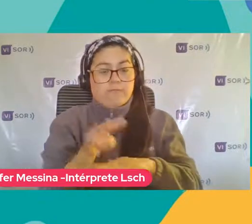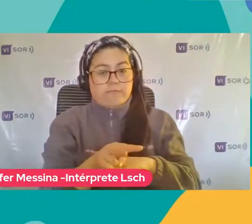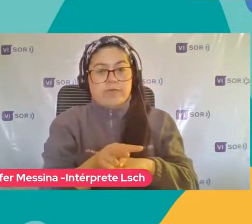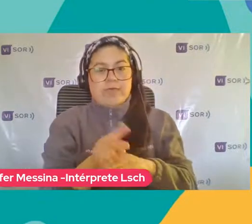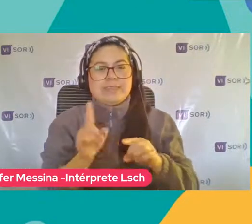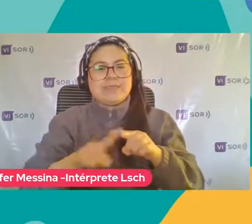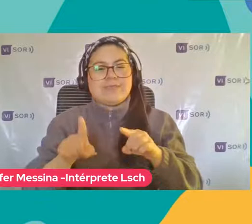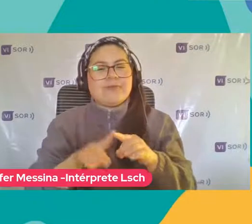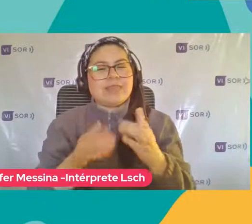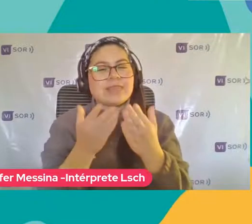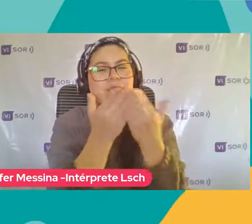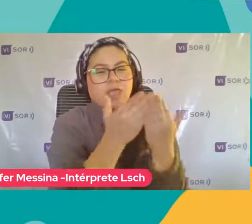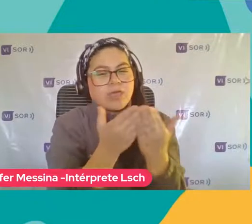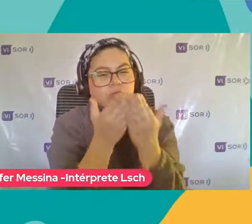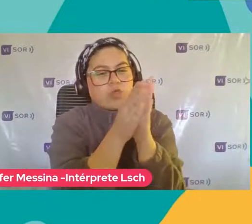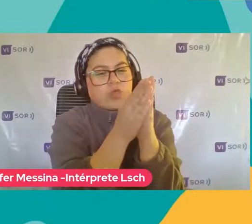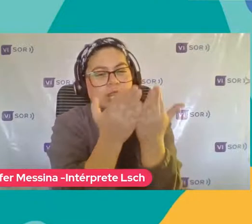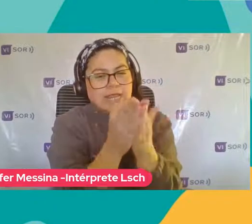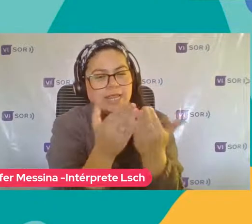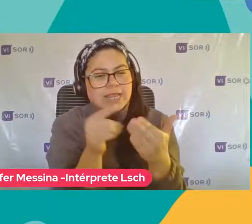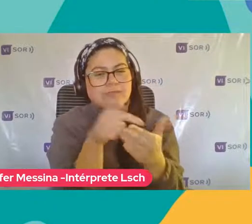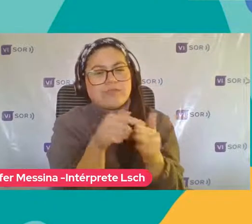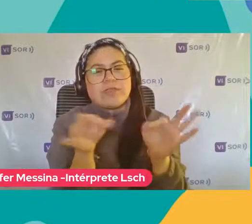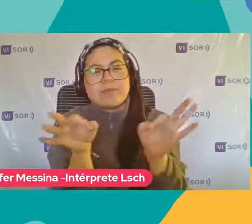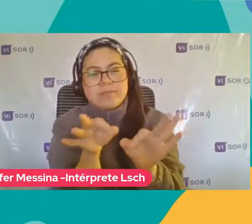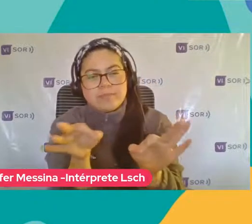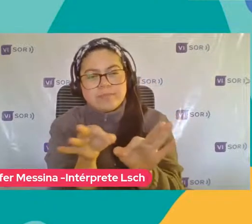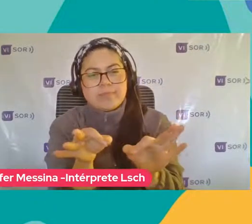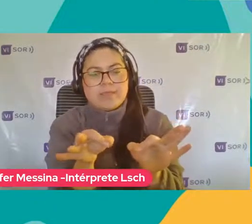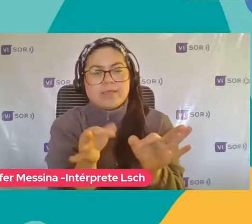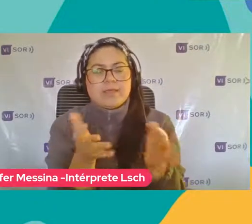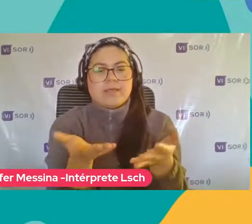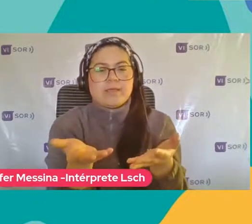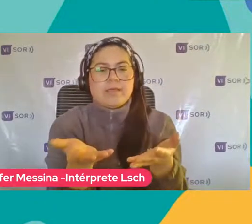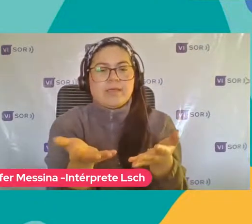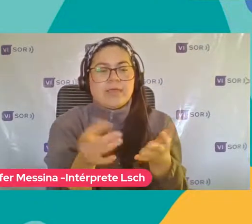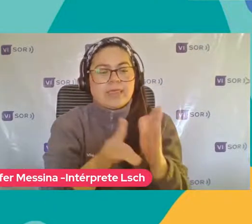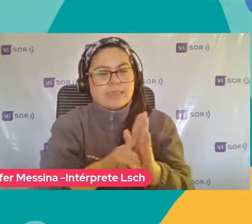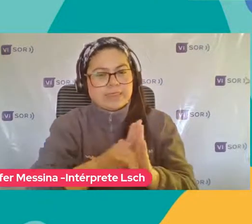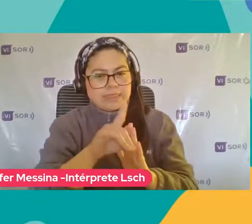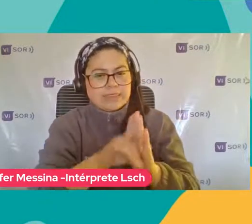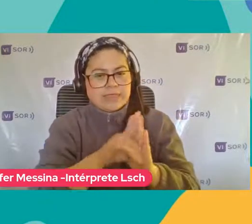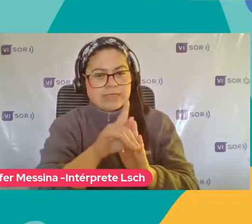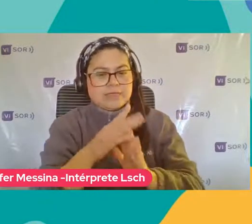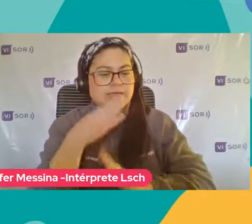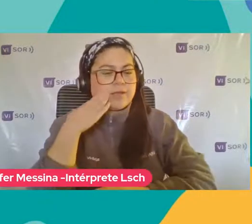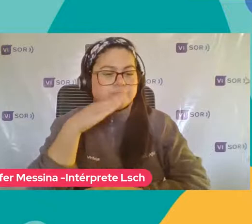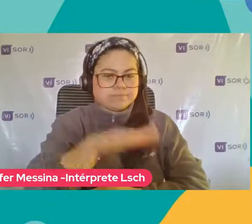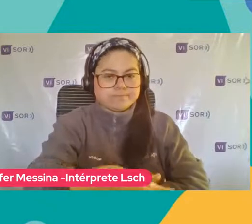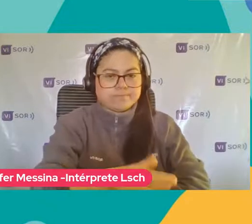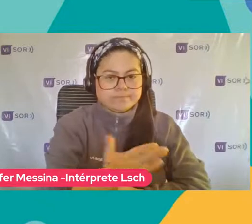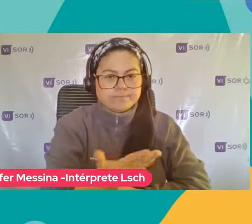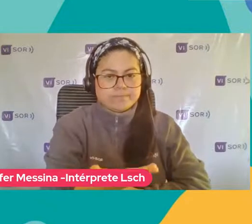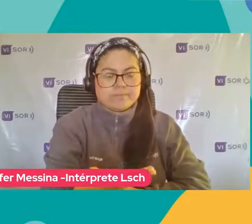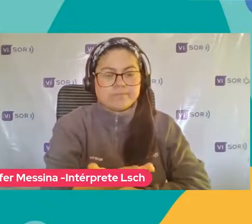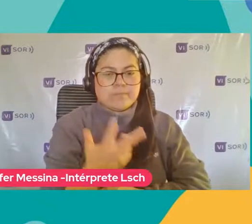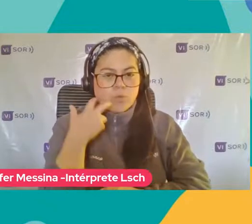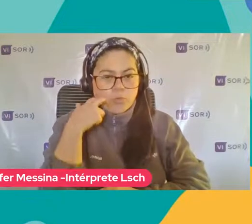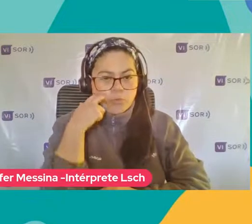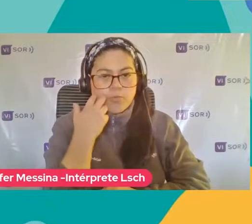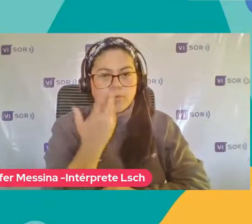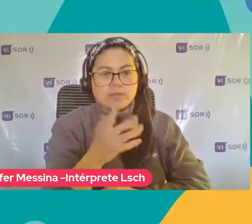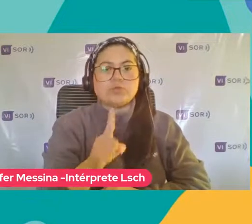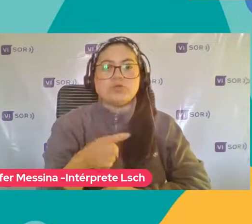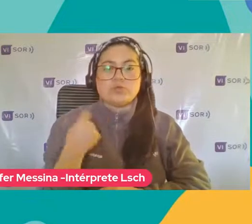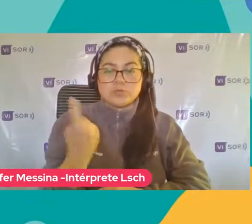estudios Que revelan Las ventajas Que significa Y que ofrece El desarrollo Al ser humano Y por ello es que En Junji Video Video